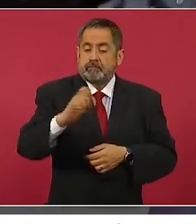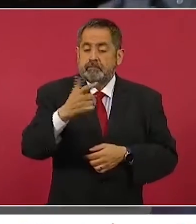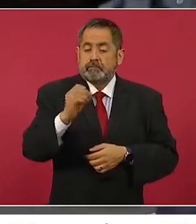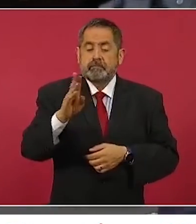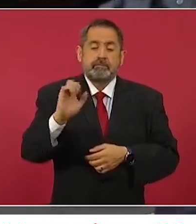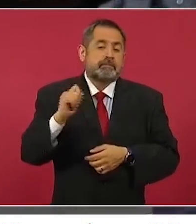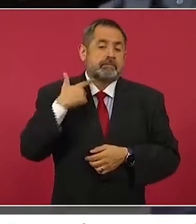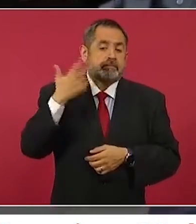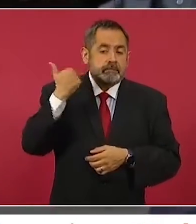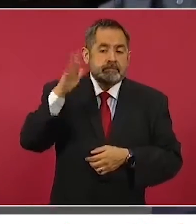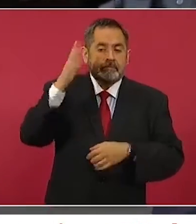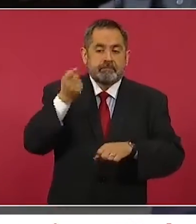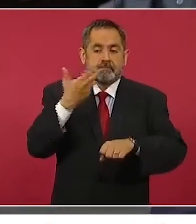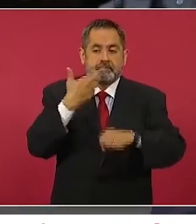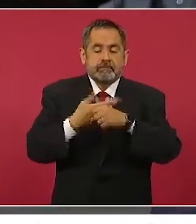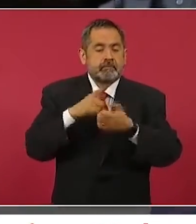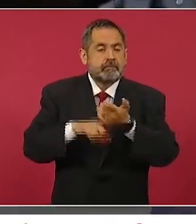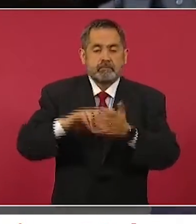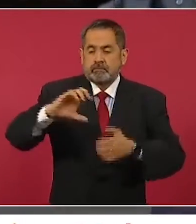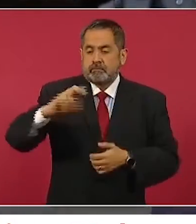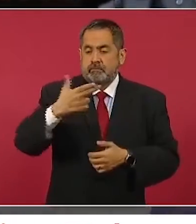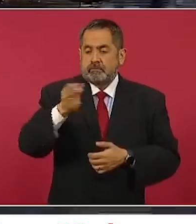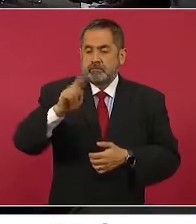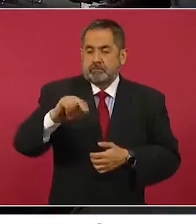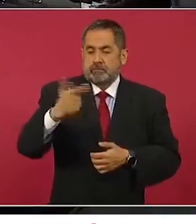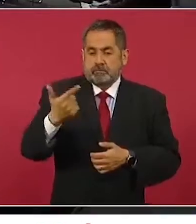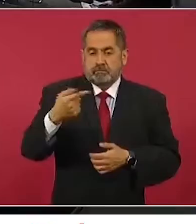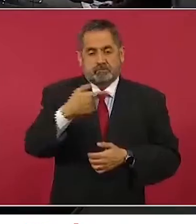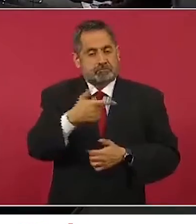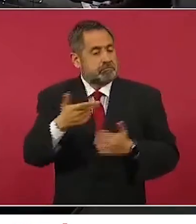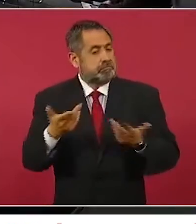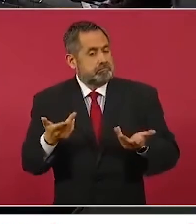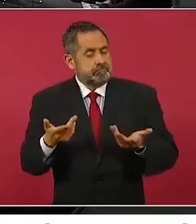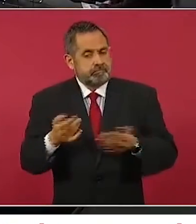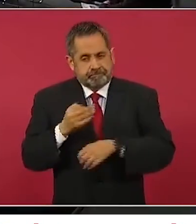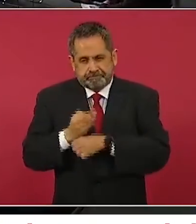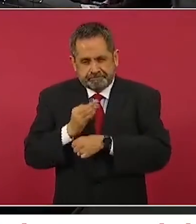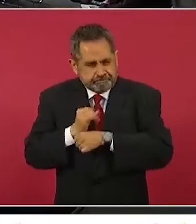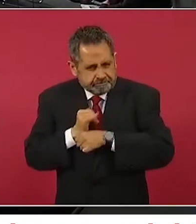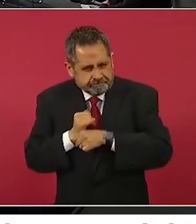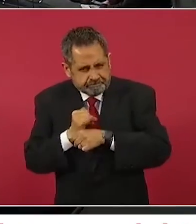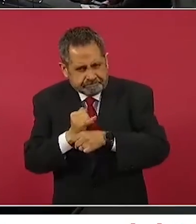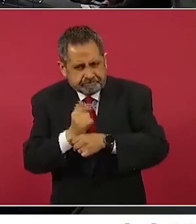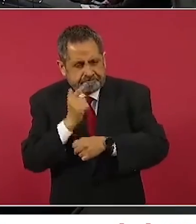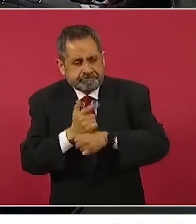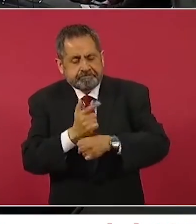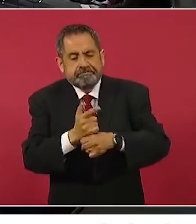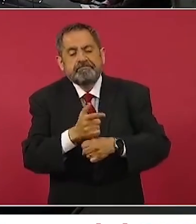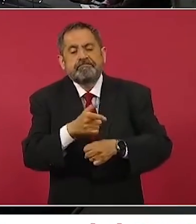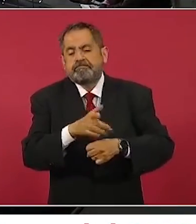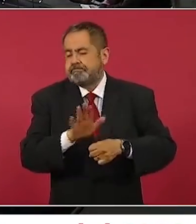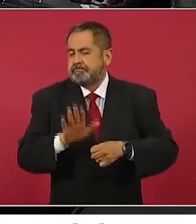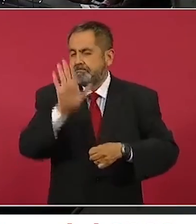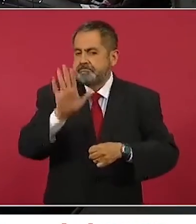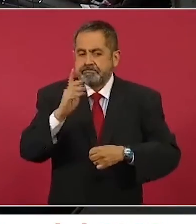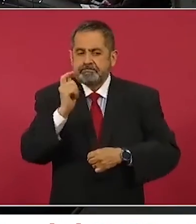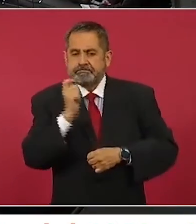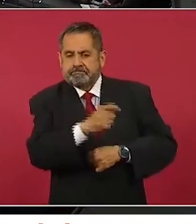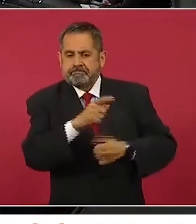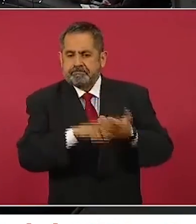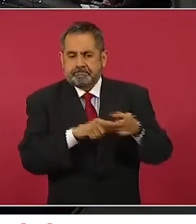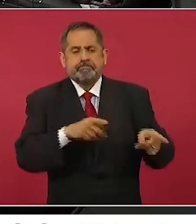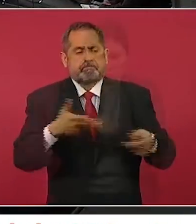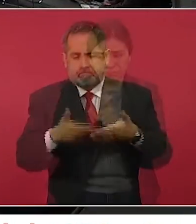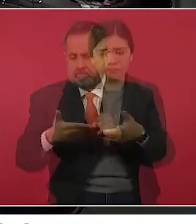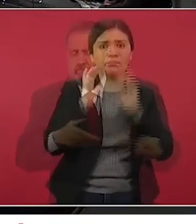secretario era Miguel Ángel Osorio Schoenck. De hecho, bueno, en estas investigaciones se apunta a este senador de la